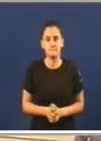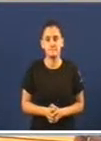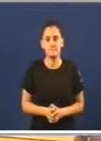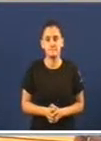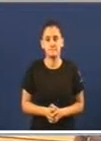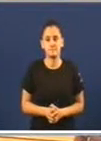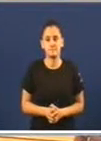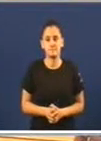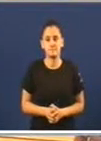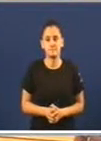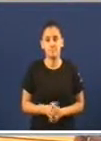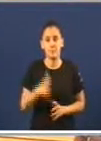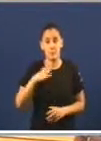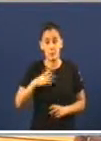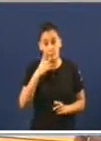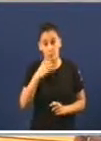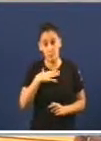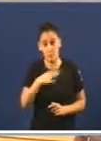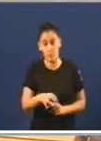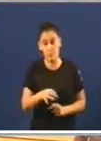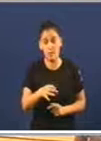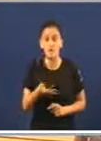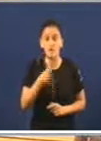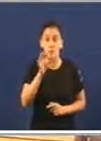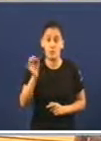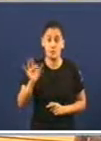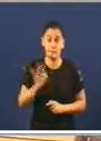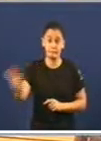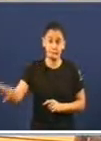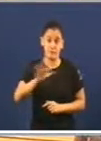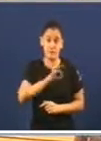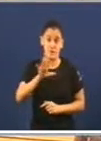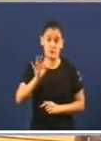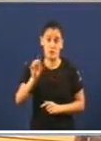Por favor, se poden, que están no uso da palabra, aquí abaixo.